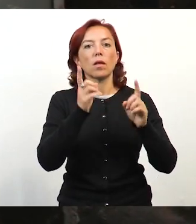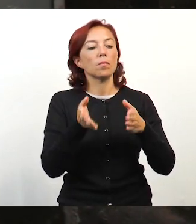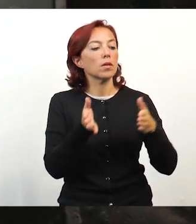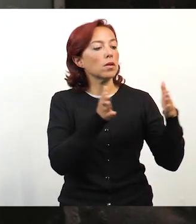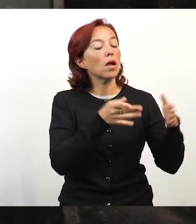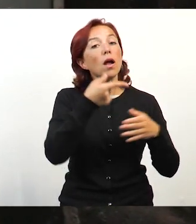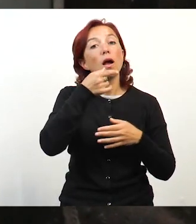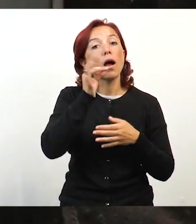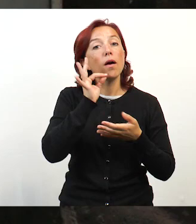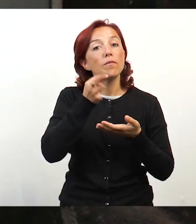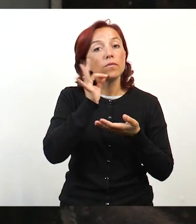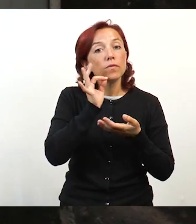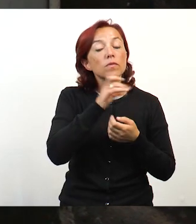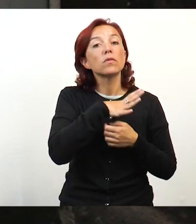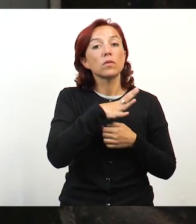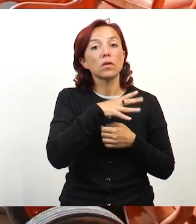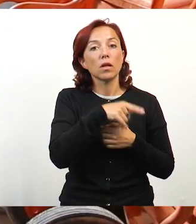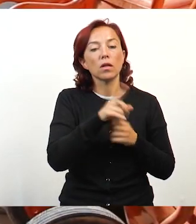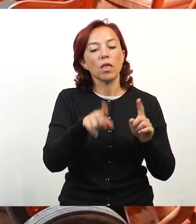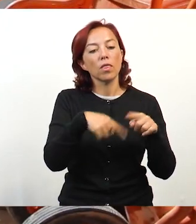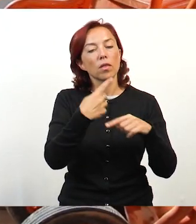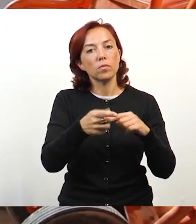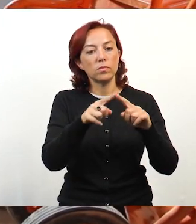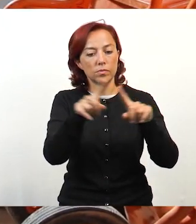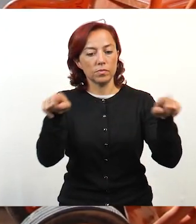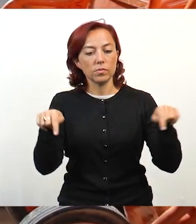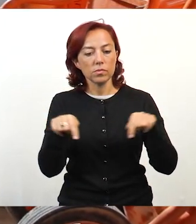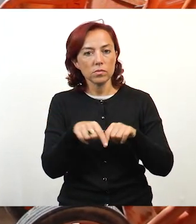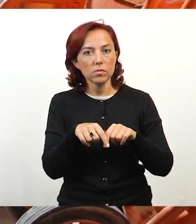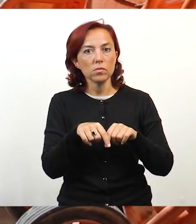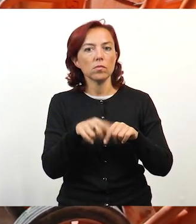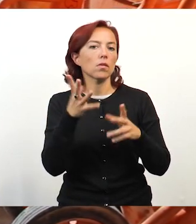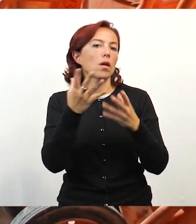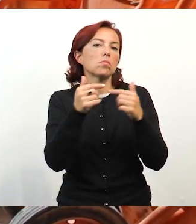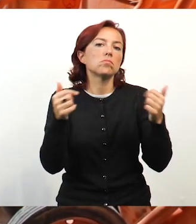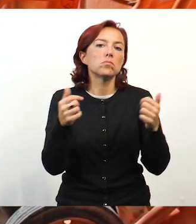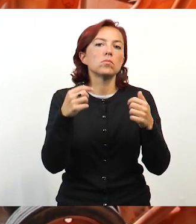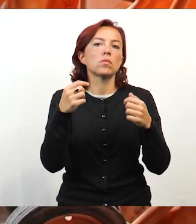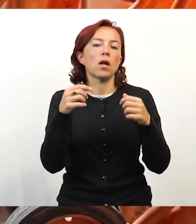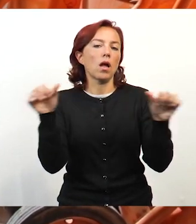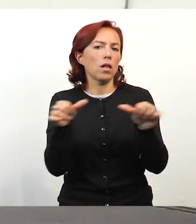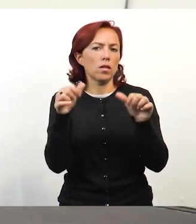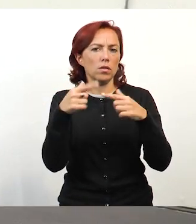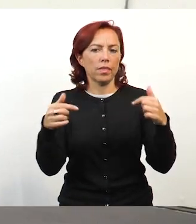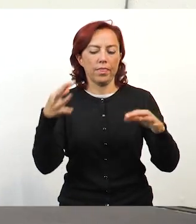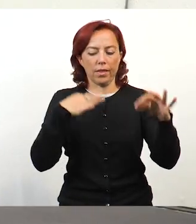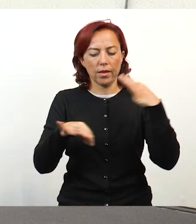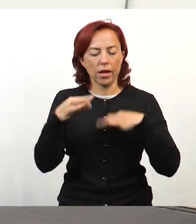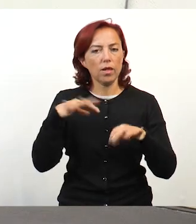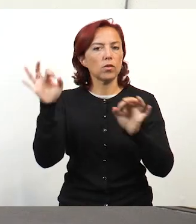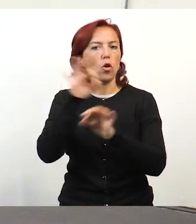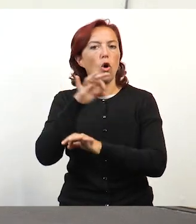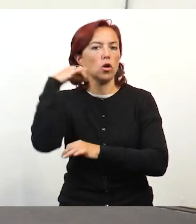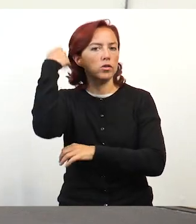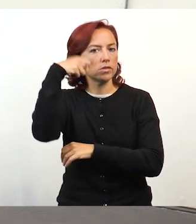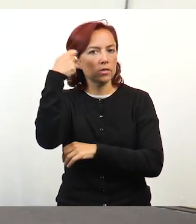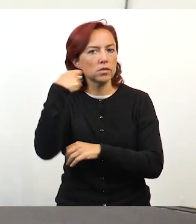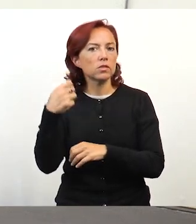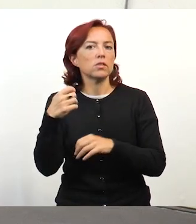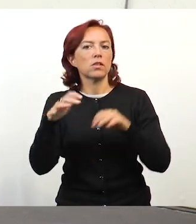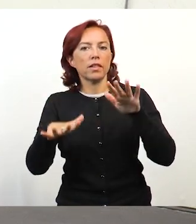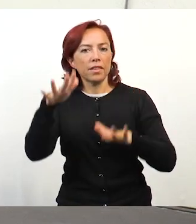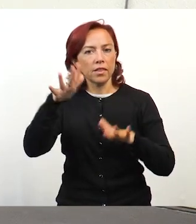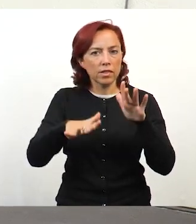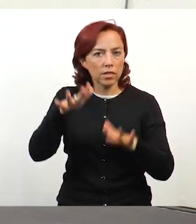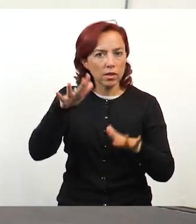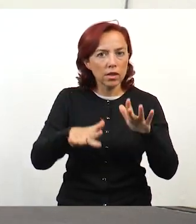de cafetería y un poquito después viene una sala que yo llamo sala múltiple, va a ser sala de teatro, de cine,